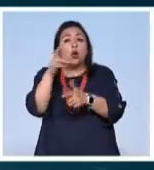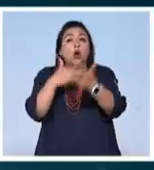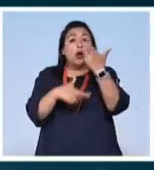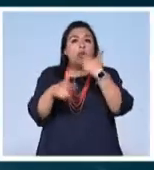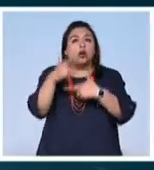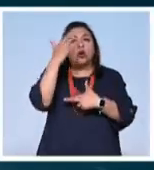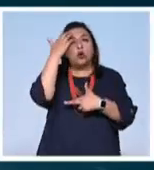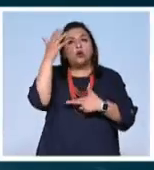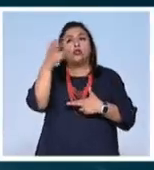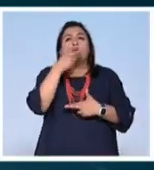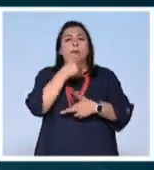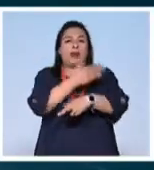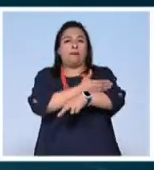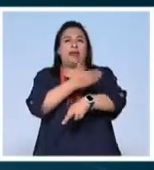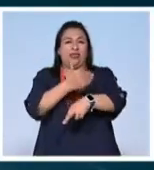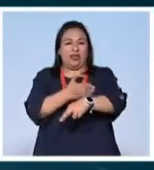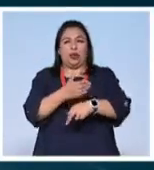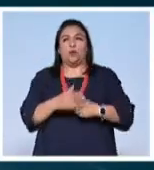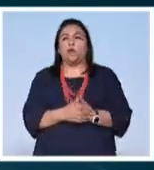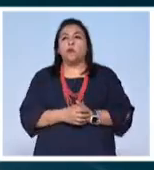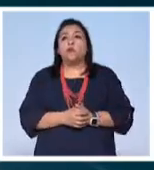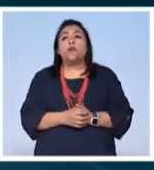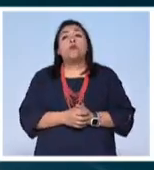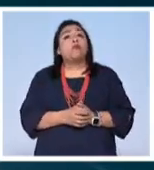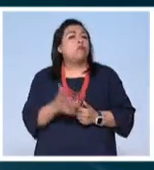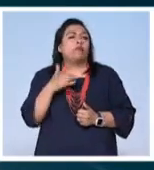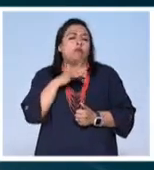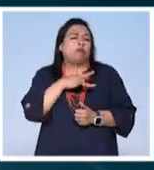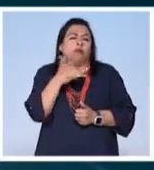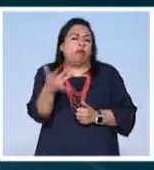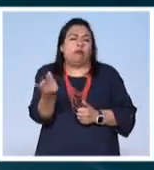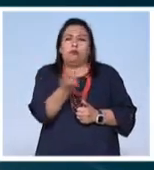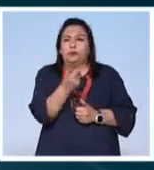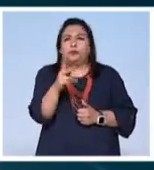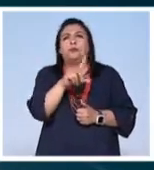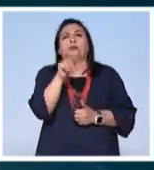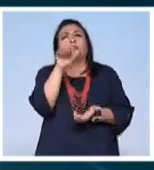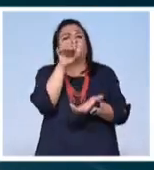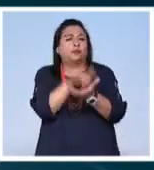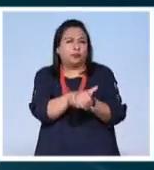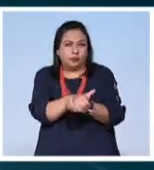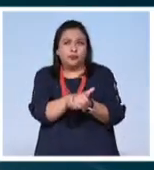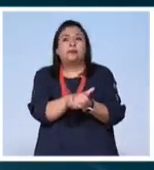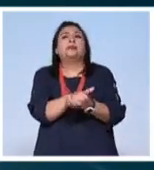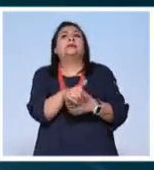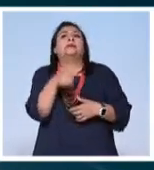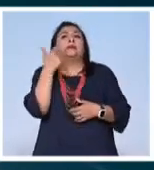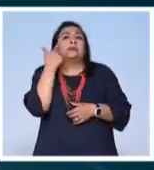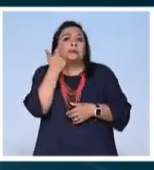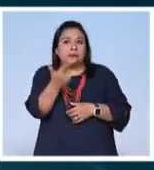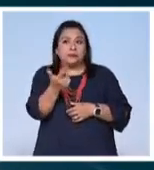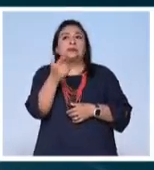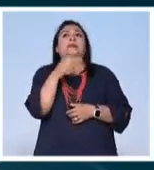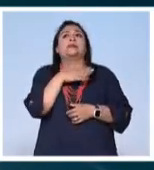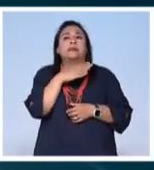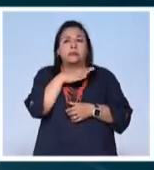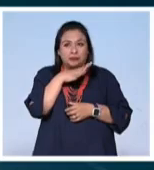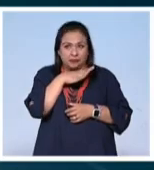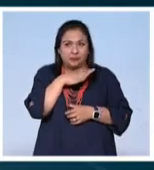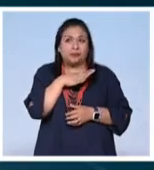conoció a Francisco I. Madero. Y se enamoraron y se casaron y descubrieron que tenían